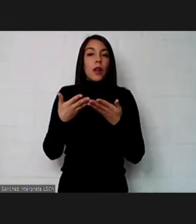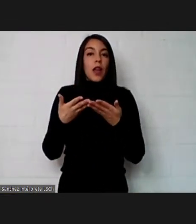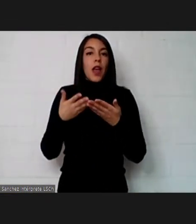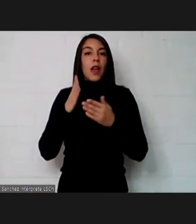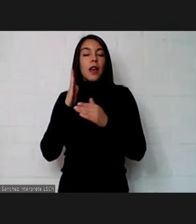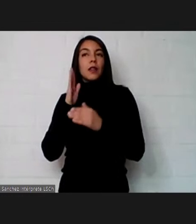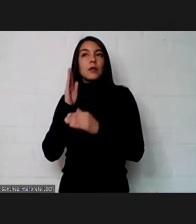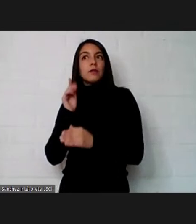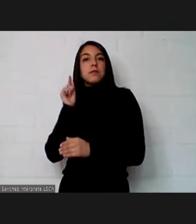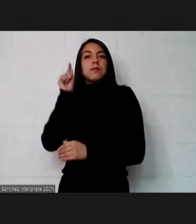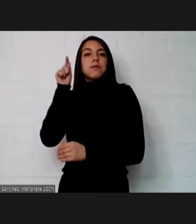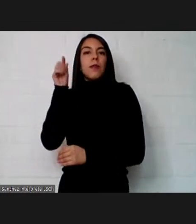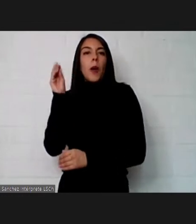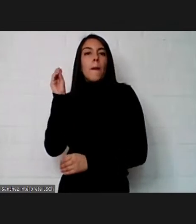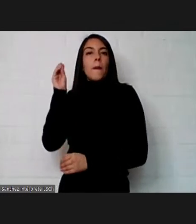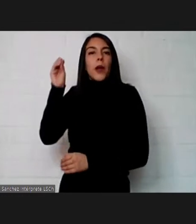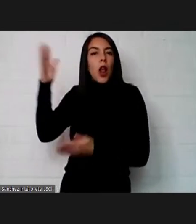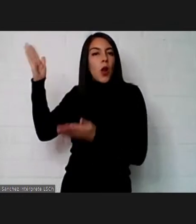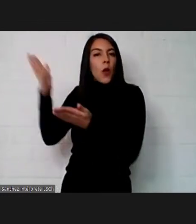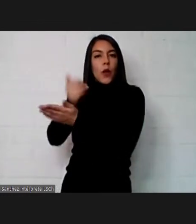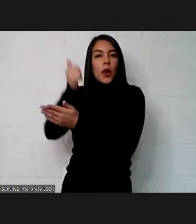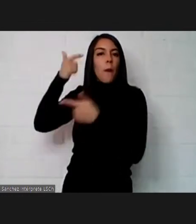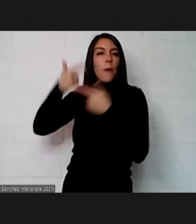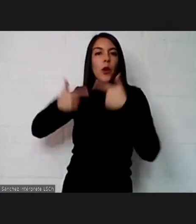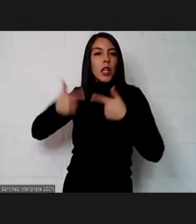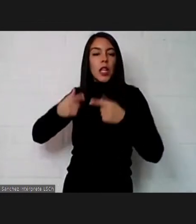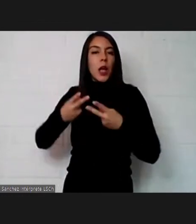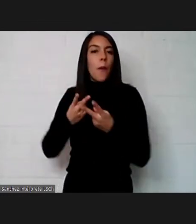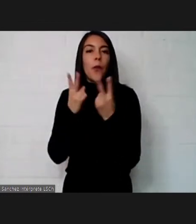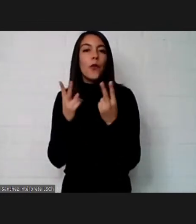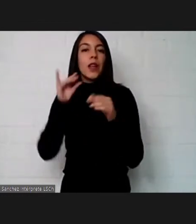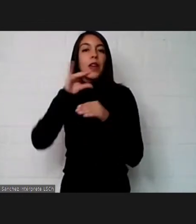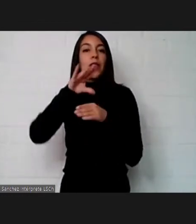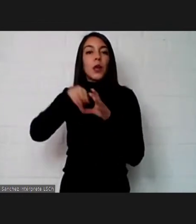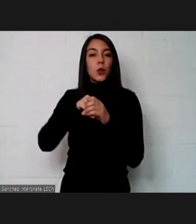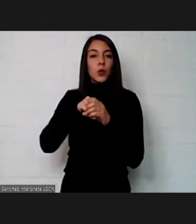y poder conseguir nuestras políticas públicas de inclusión